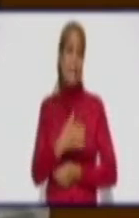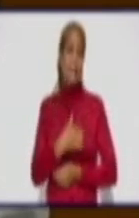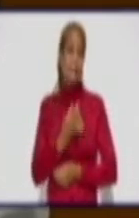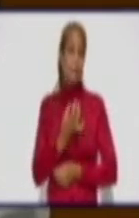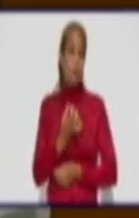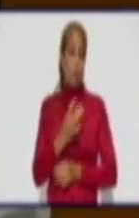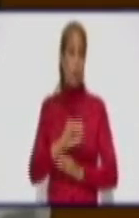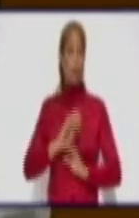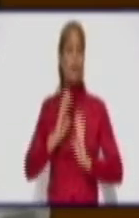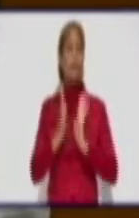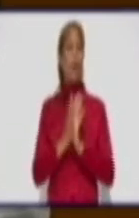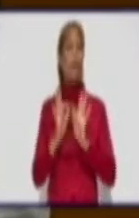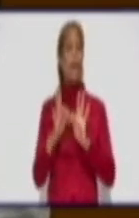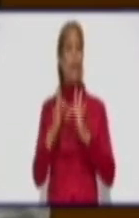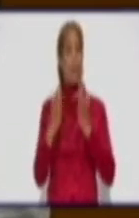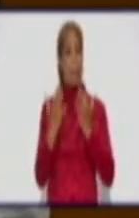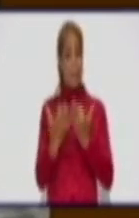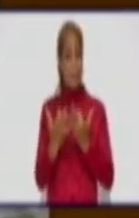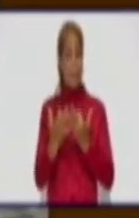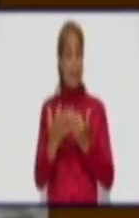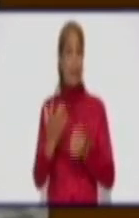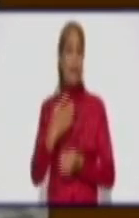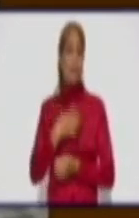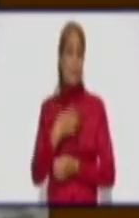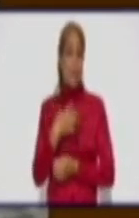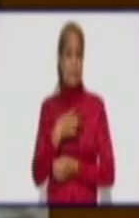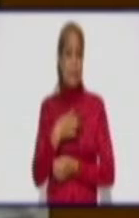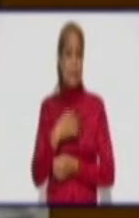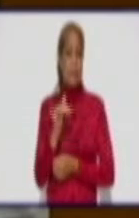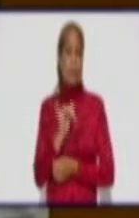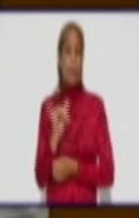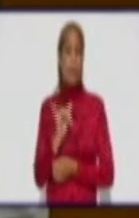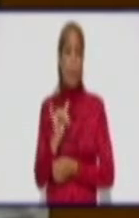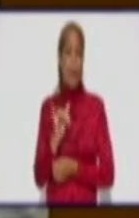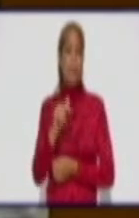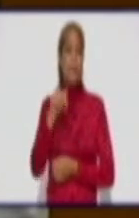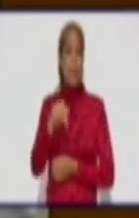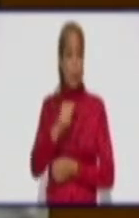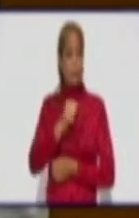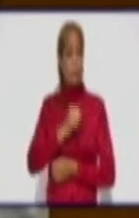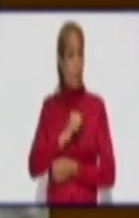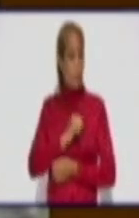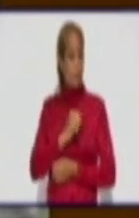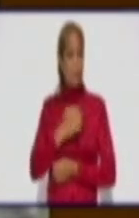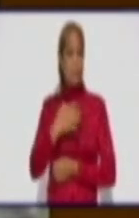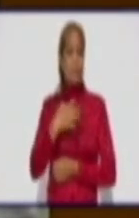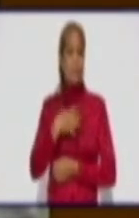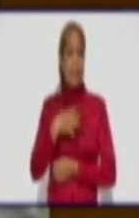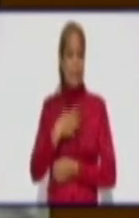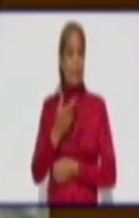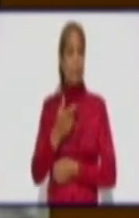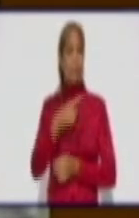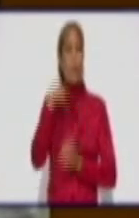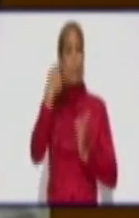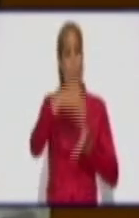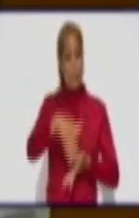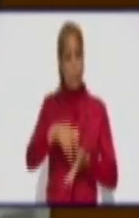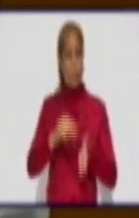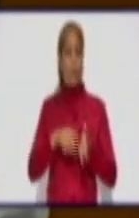que han tenido y que hoy tienen fallecidos en nuestra provincia.